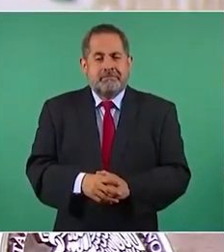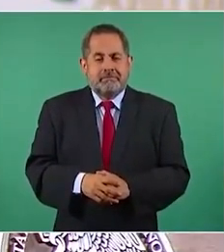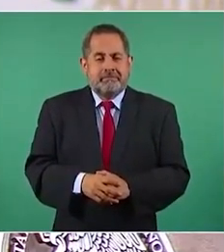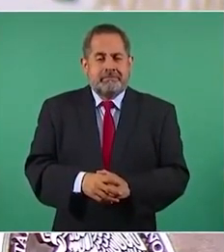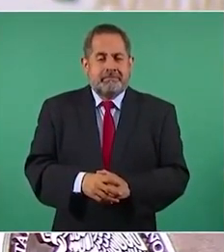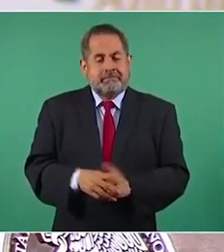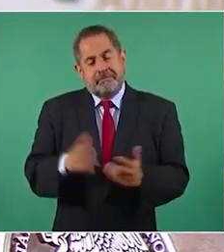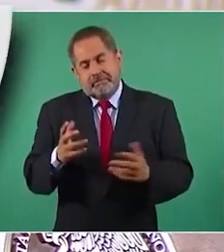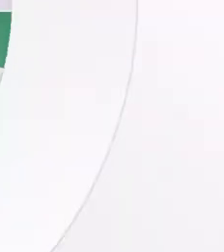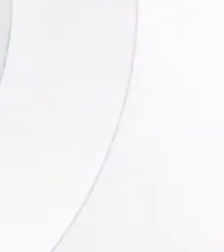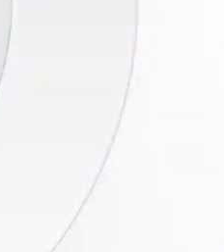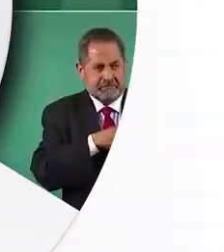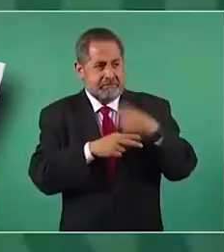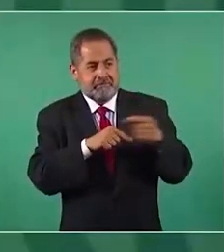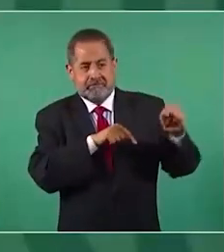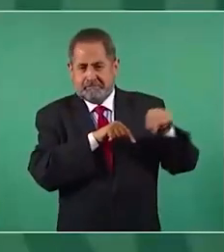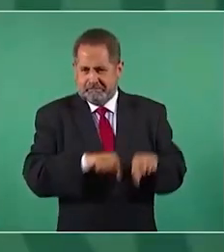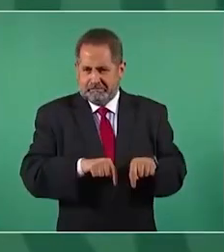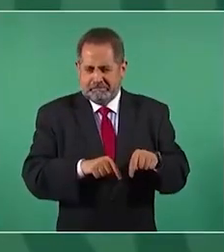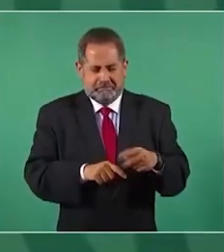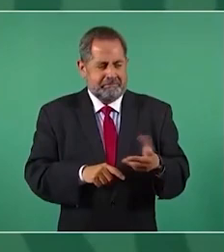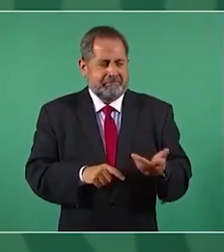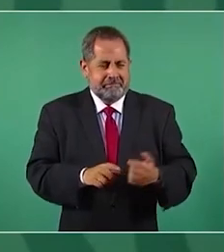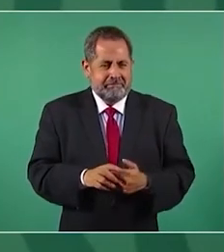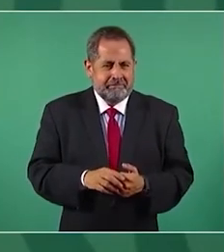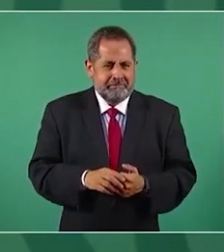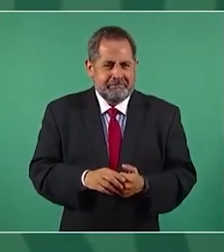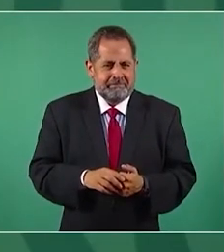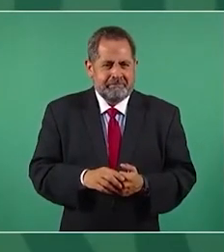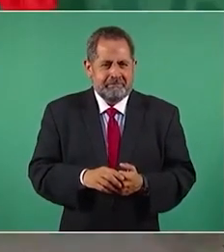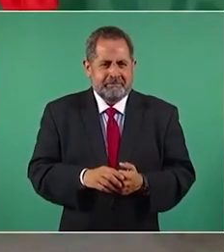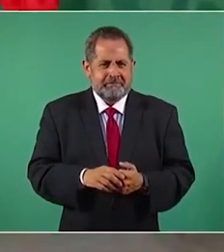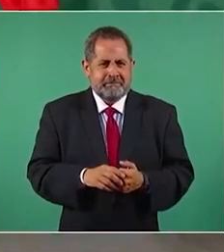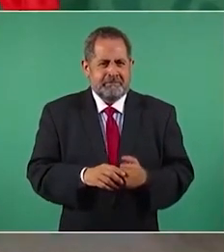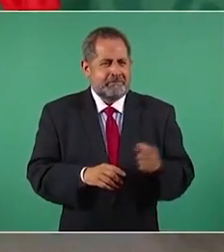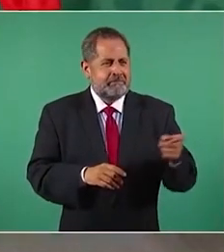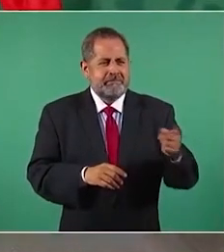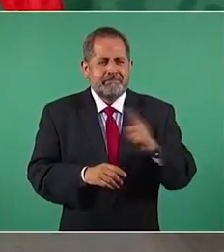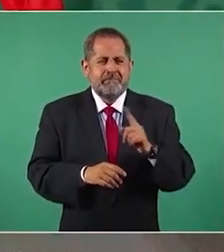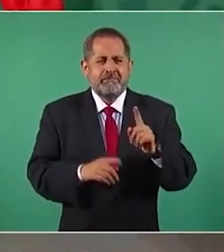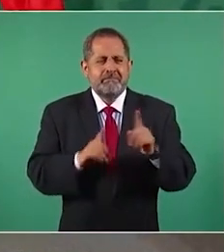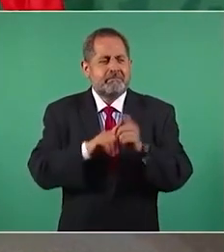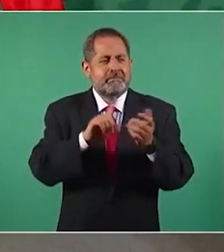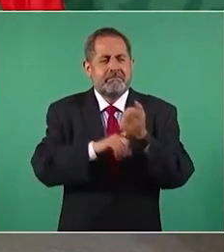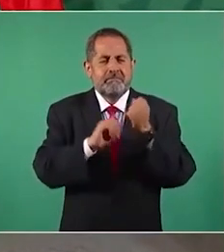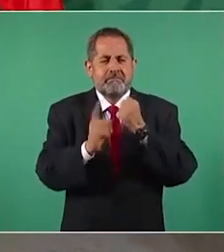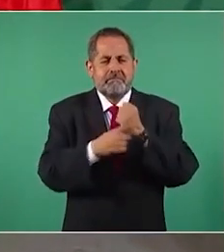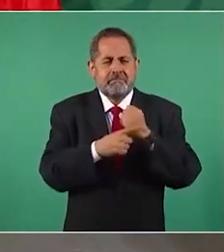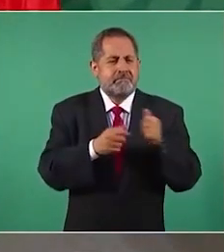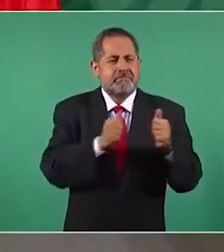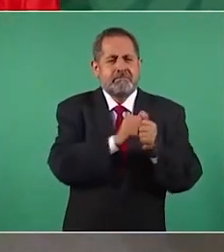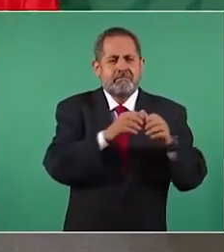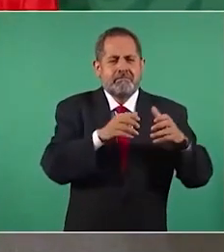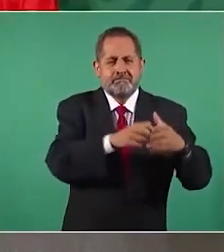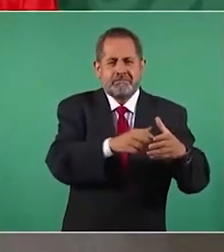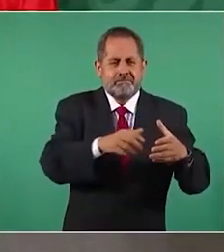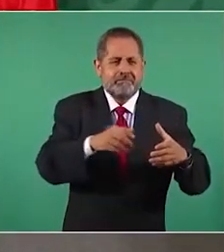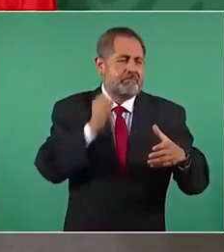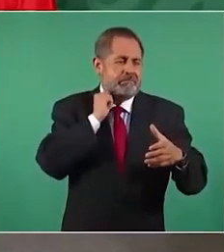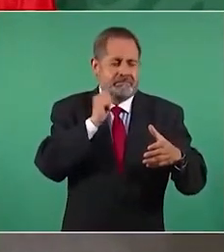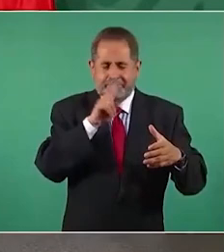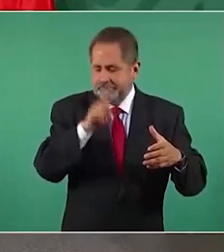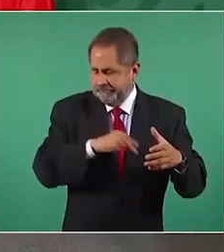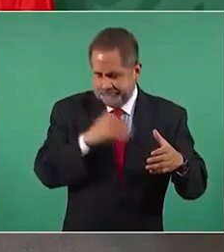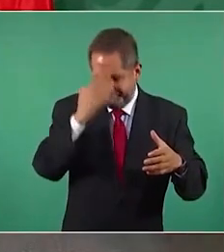pero así están las cosas este hay un besamano ahí en el Senado una vergüenza